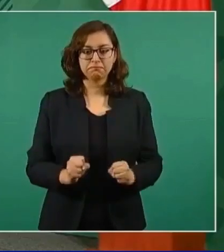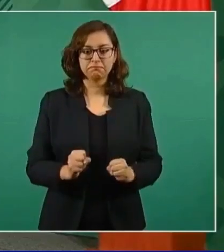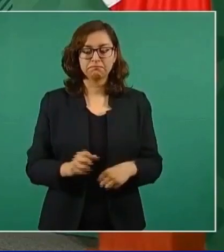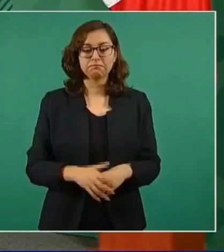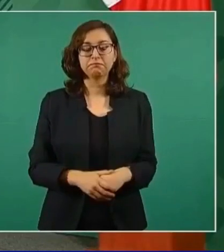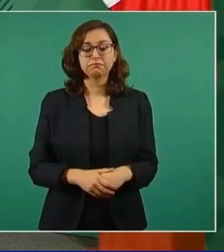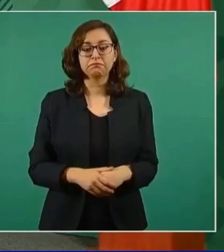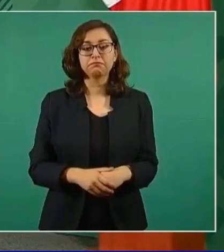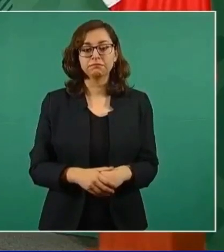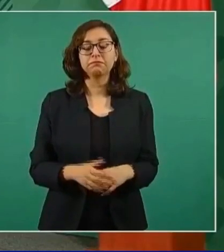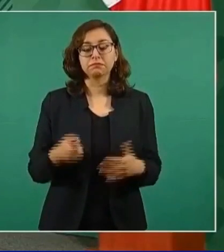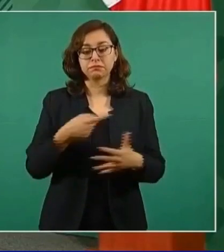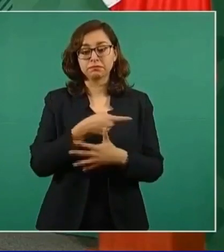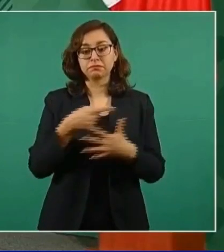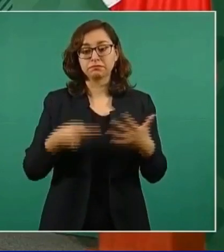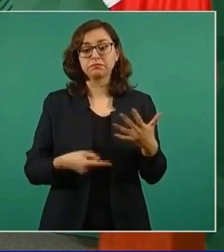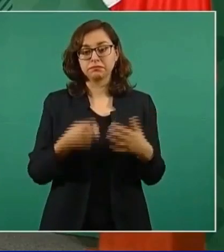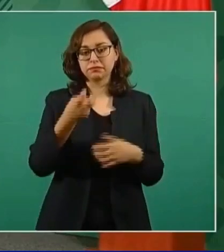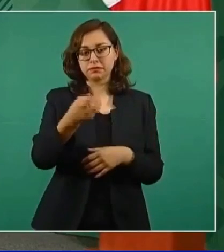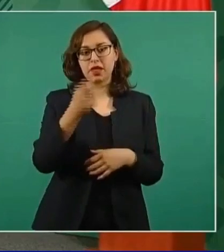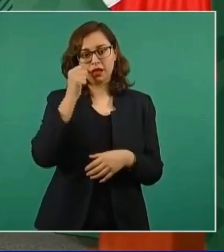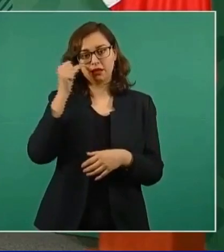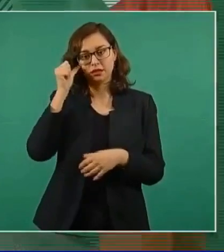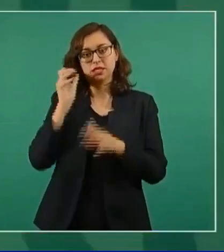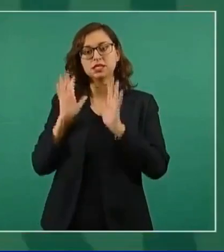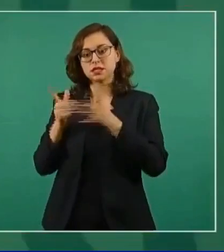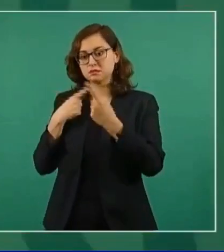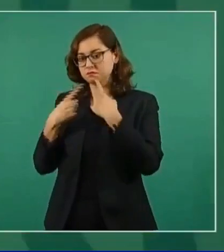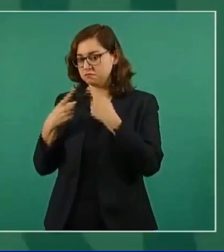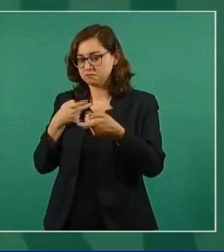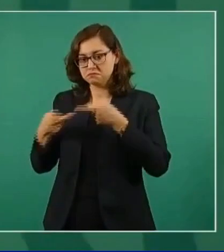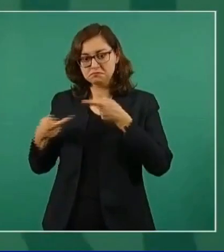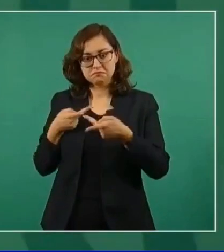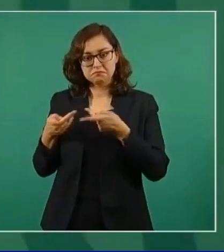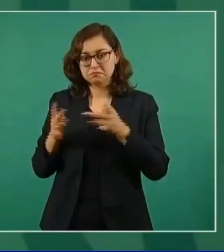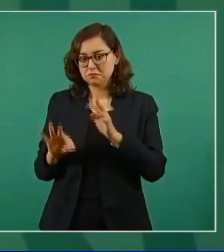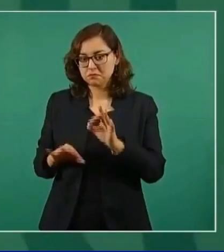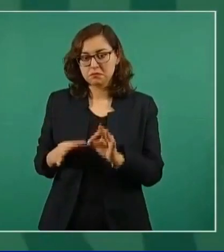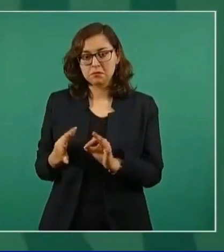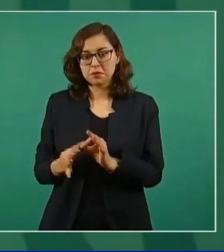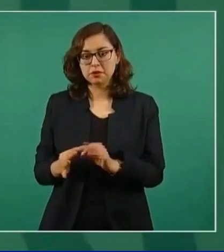Entonces, todo eso lo vimos ayer y ya estamos trabajando.